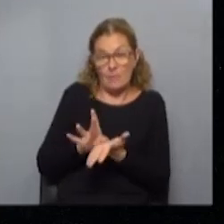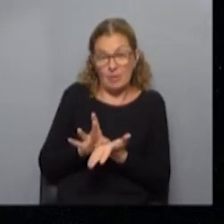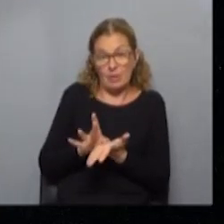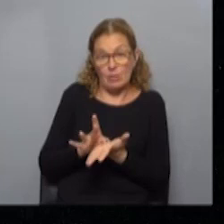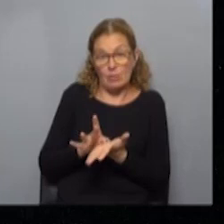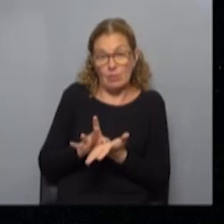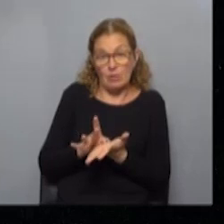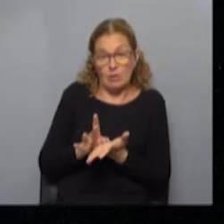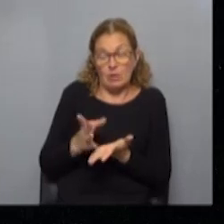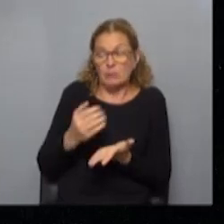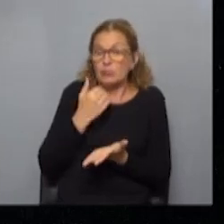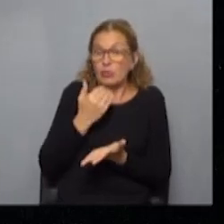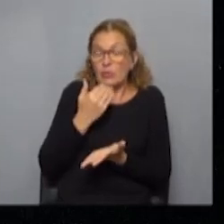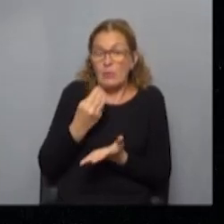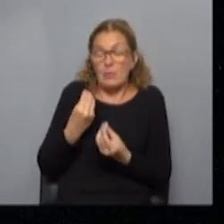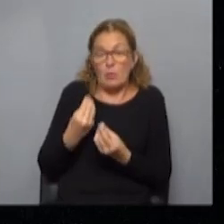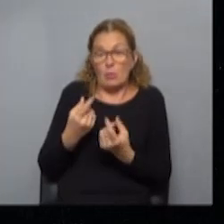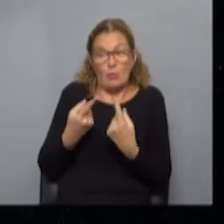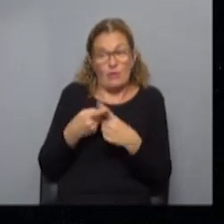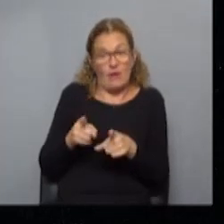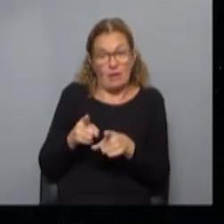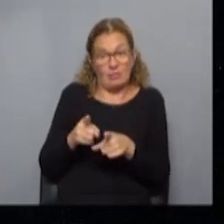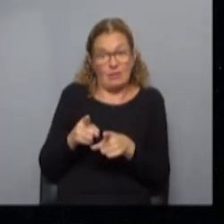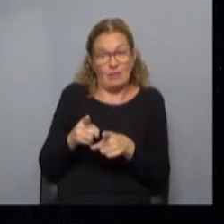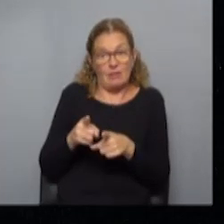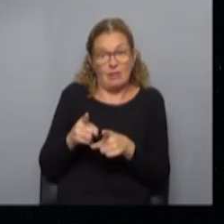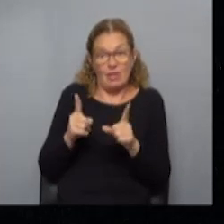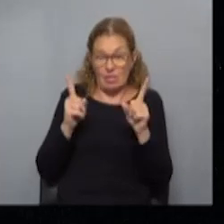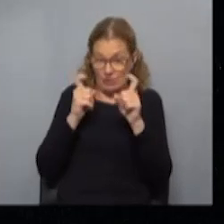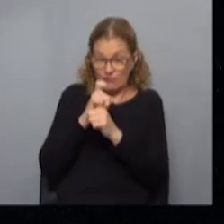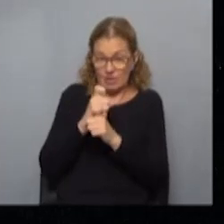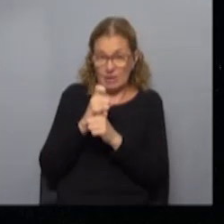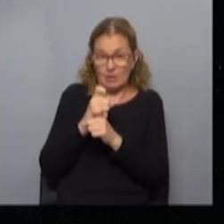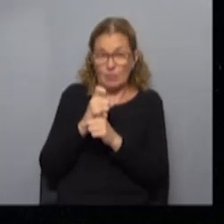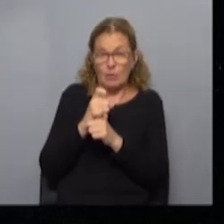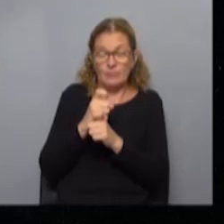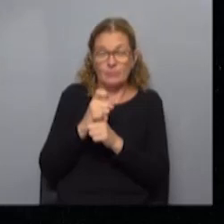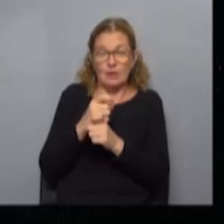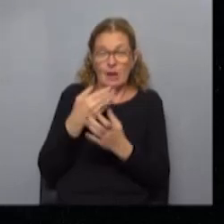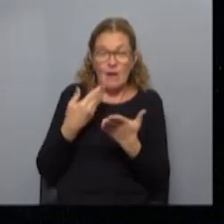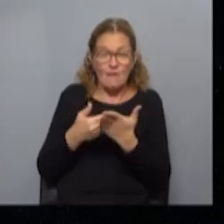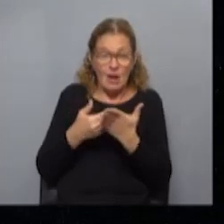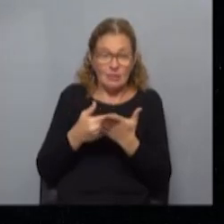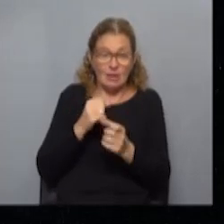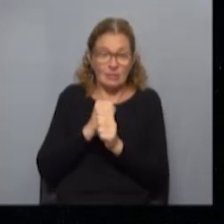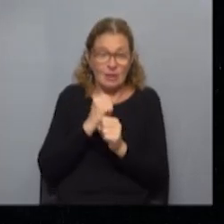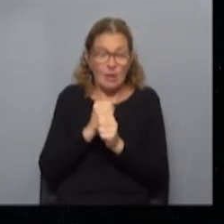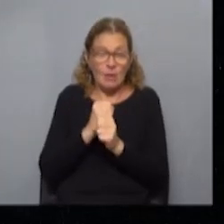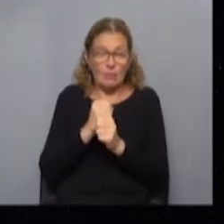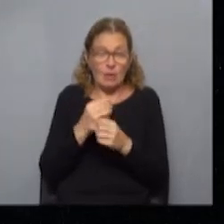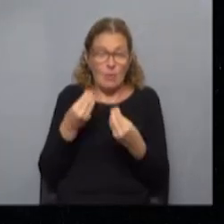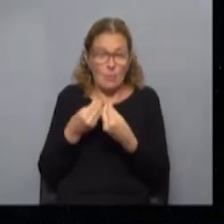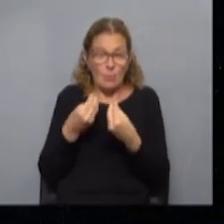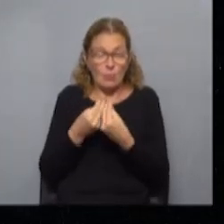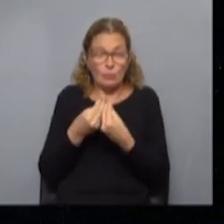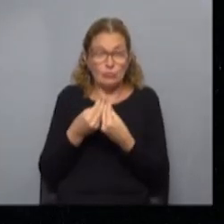totalmente justificado y arbitrario entonces en la ausencia de trabajo para la cantidad profesional